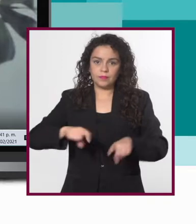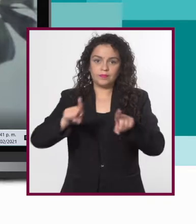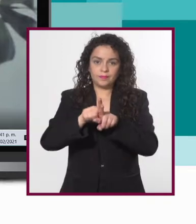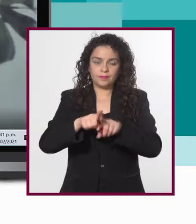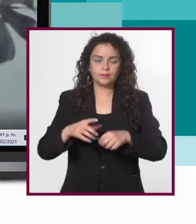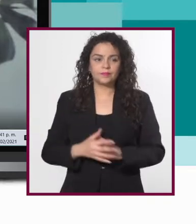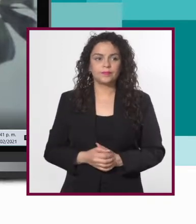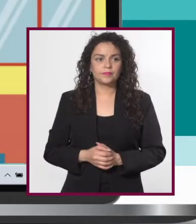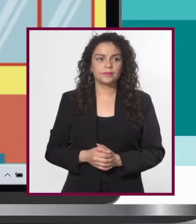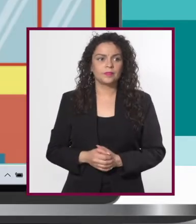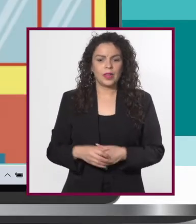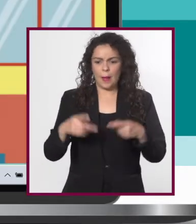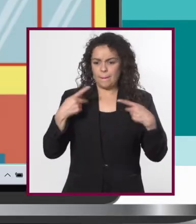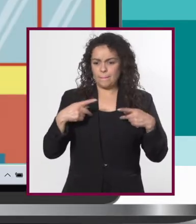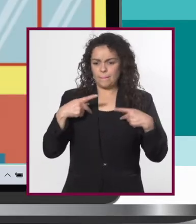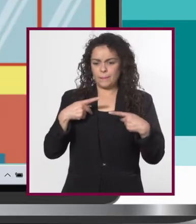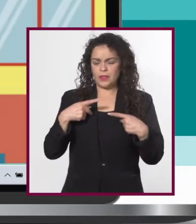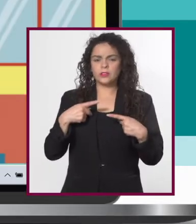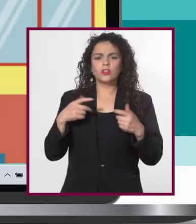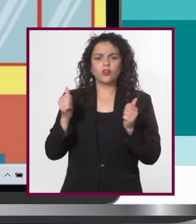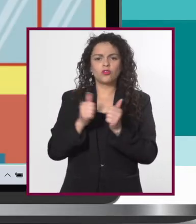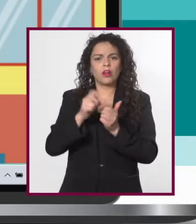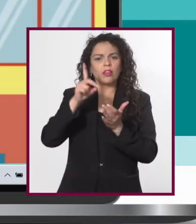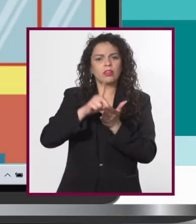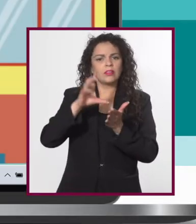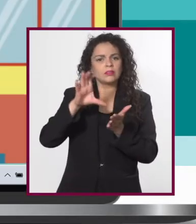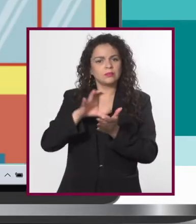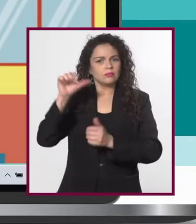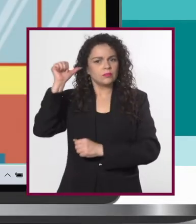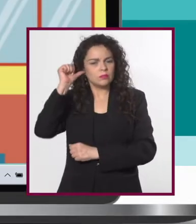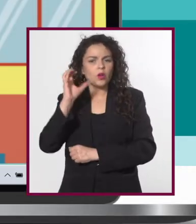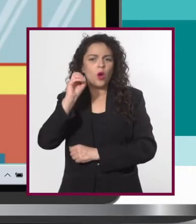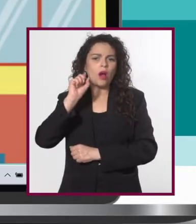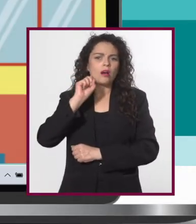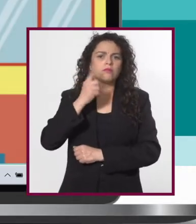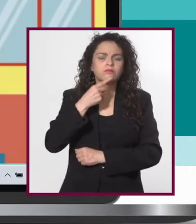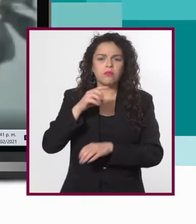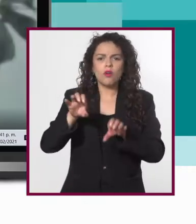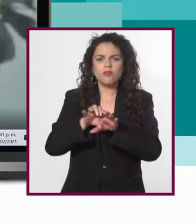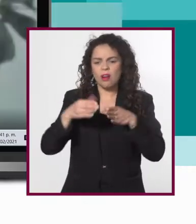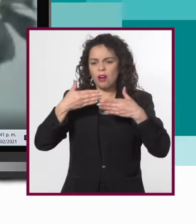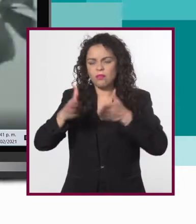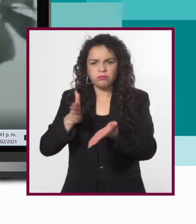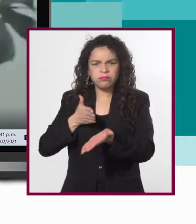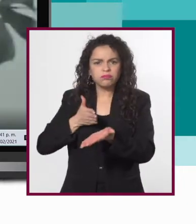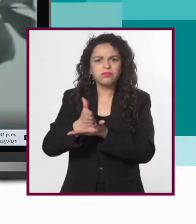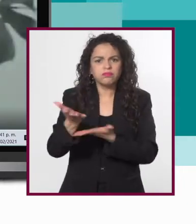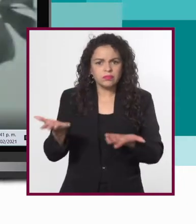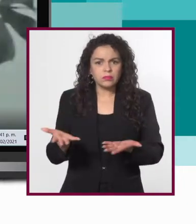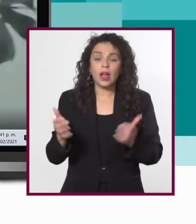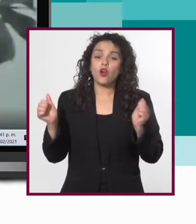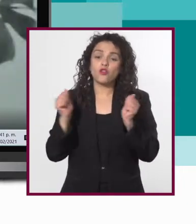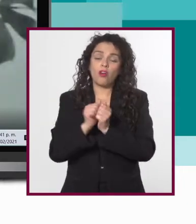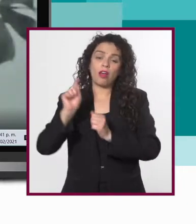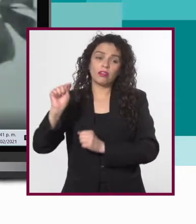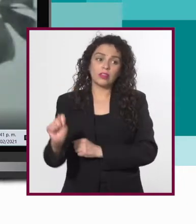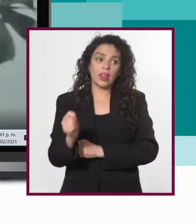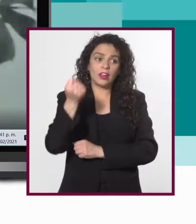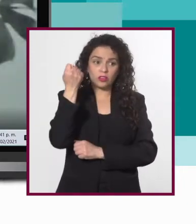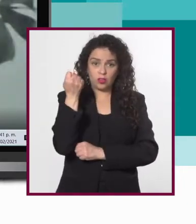barrera. ¿Cómo libran las personas con discapacidad auditiva estas barreras? Pueden librarlo con tecnología.